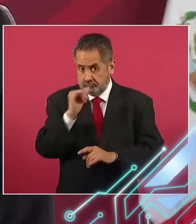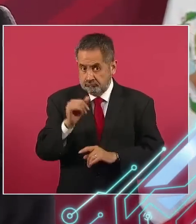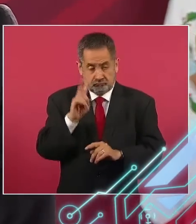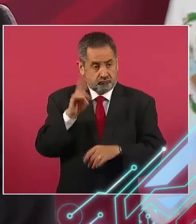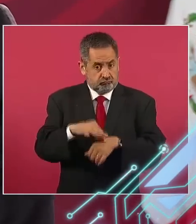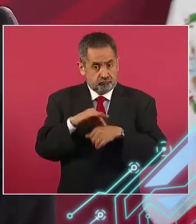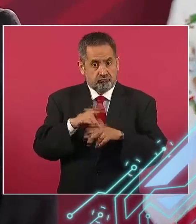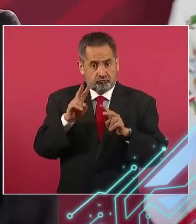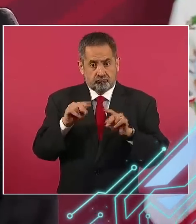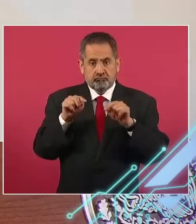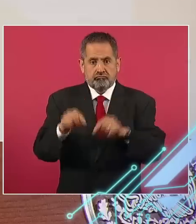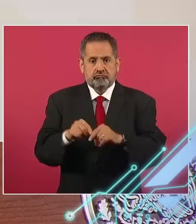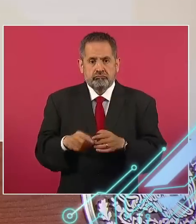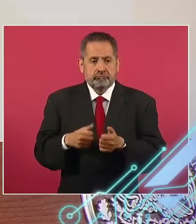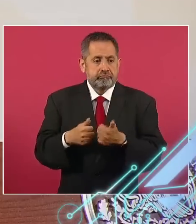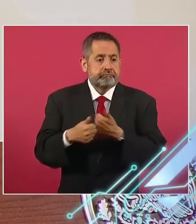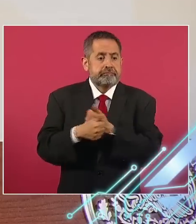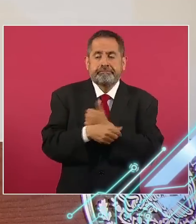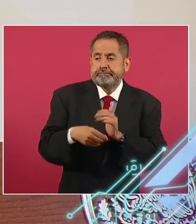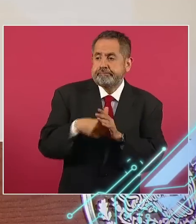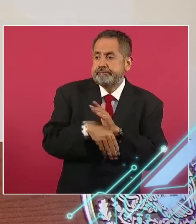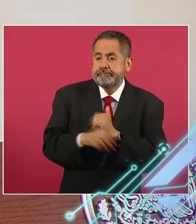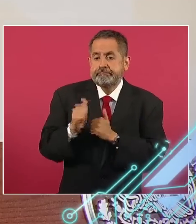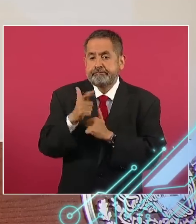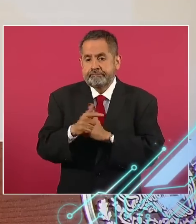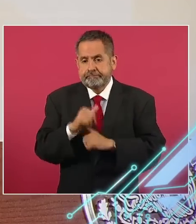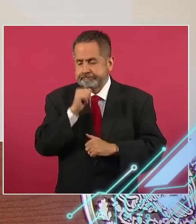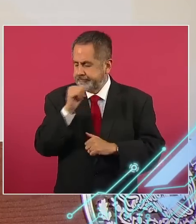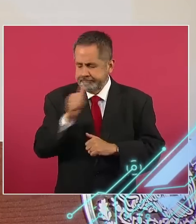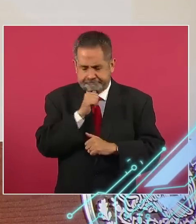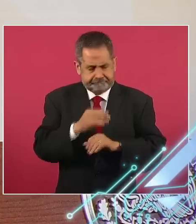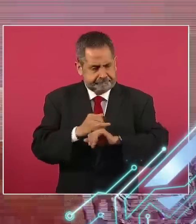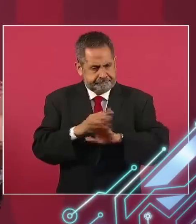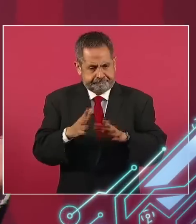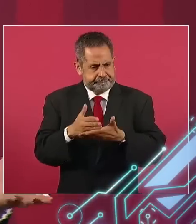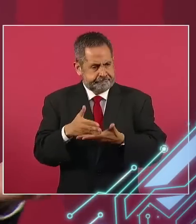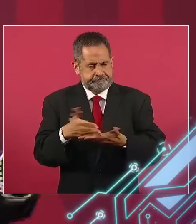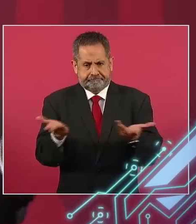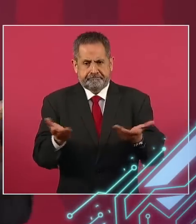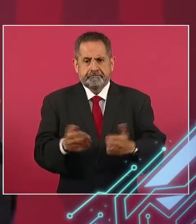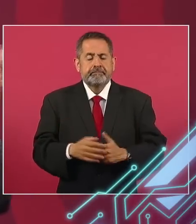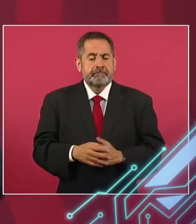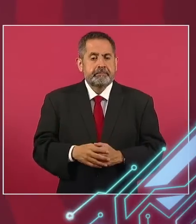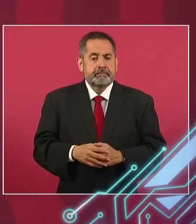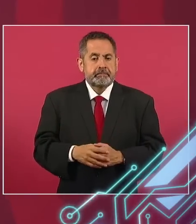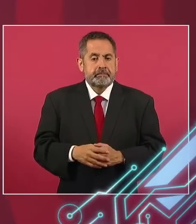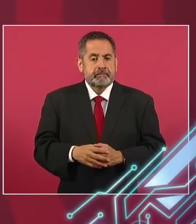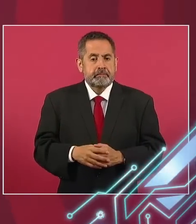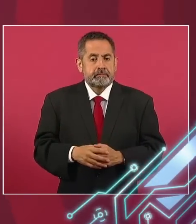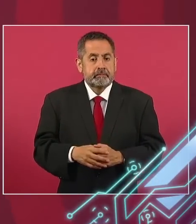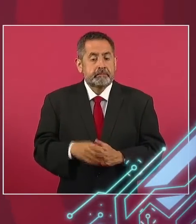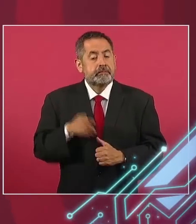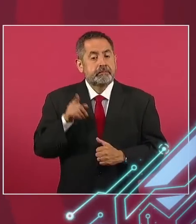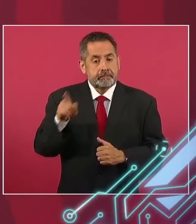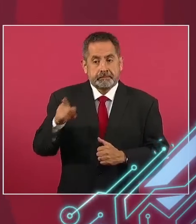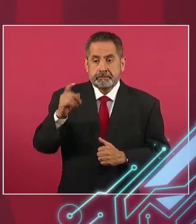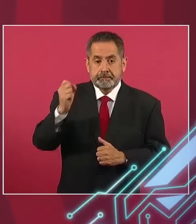No se va a esconder ninguna información. entonces cuando iba a hacer su discurso